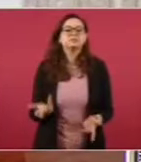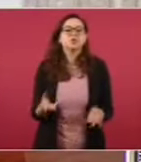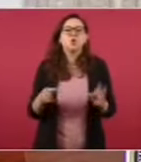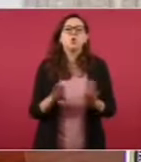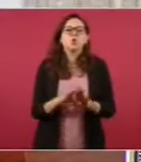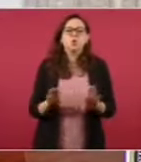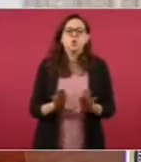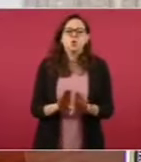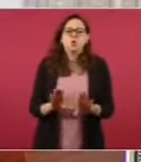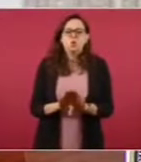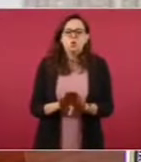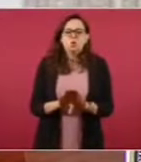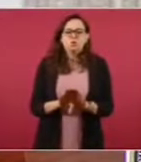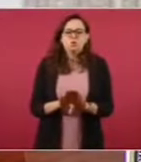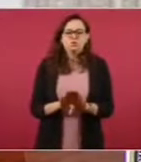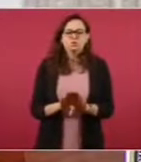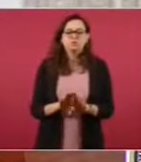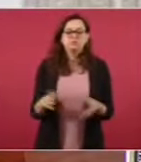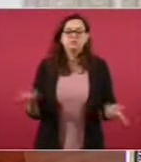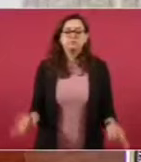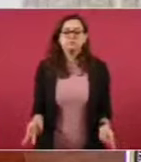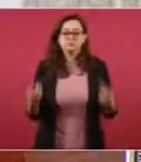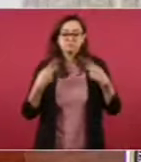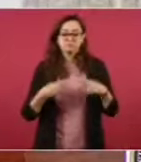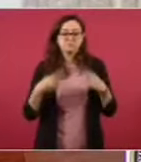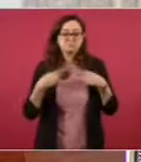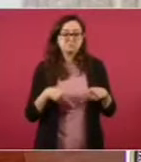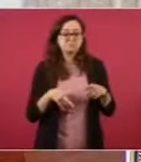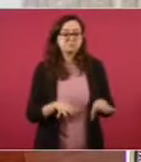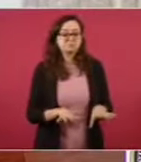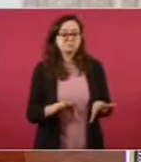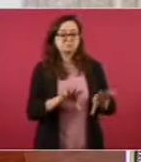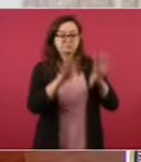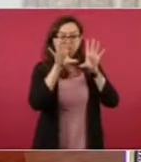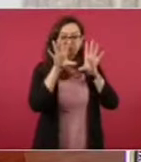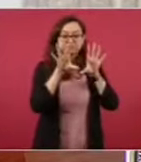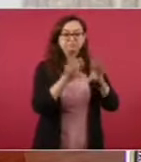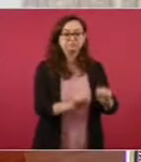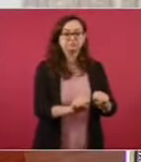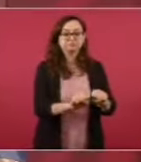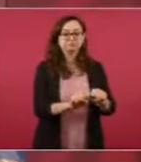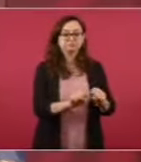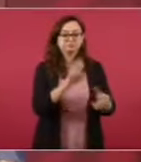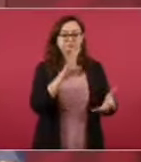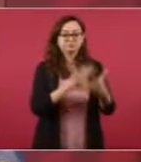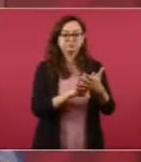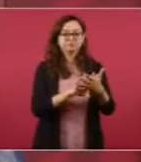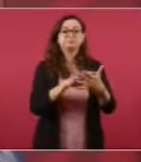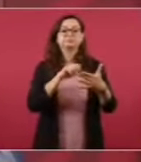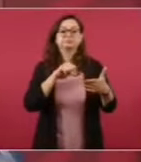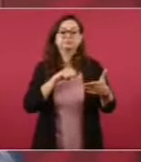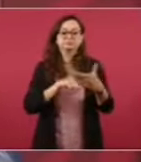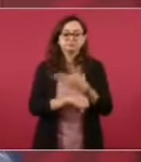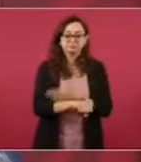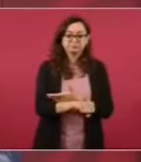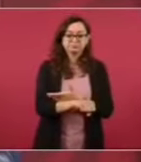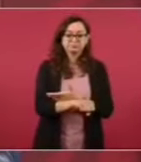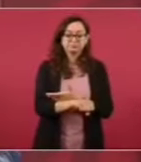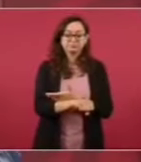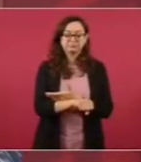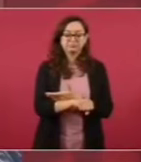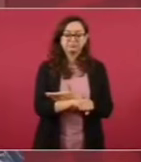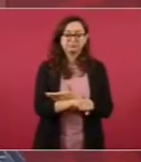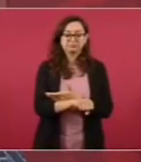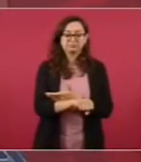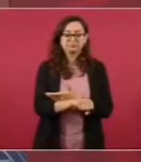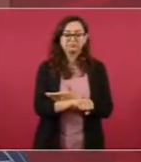se detenía a presuntos delincuentes y